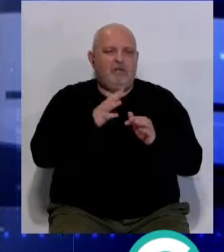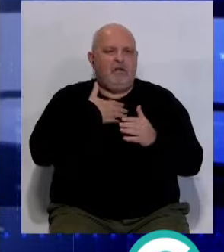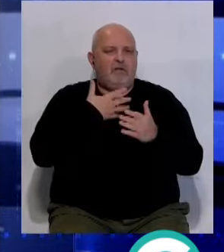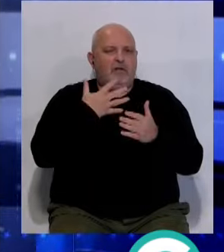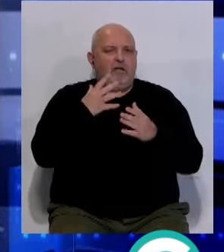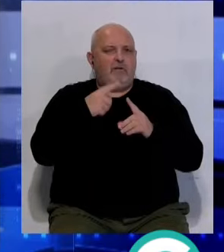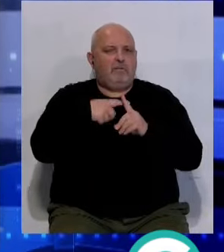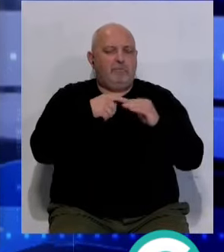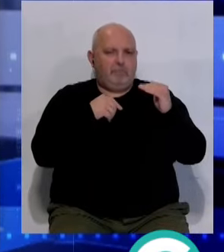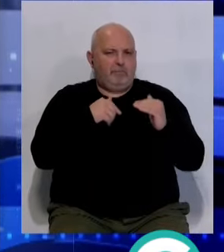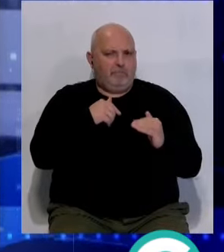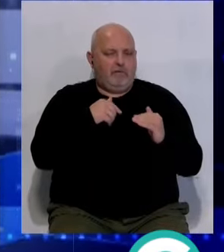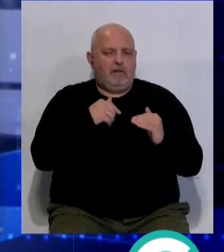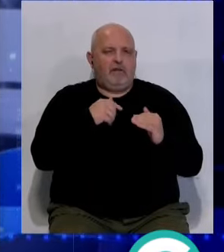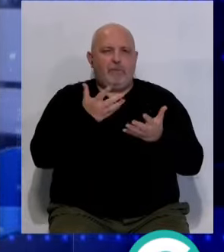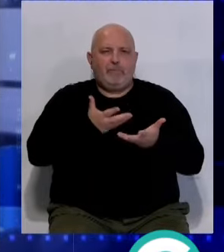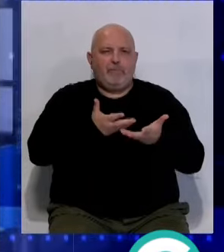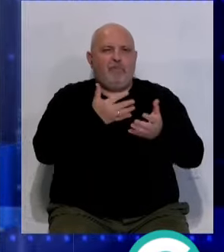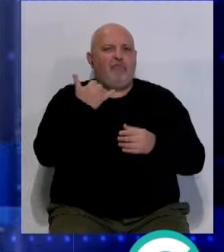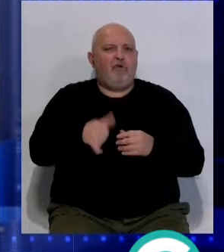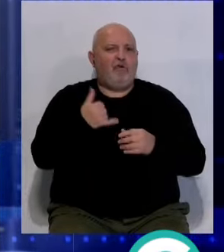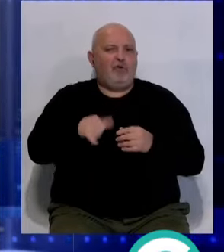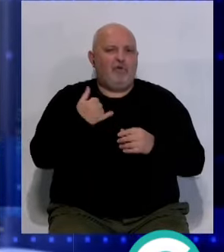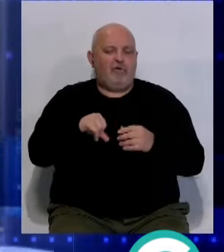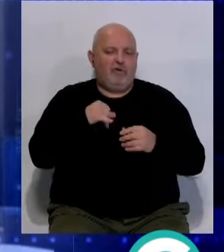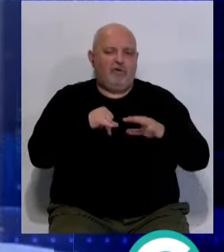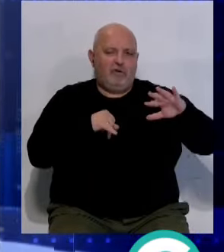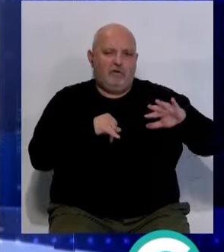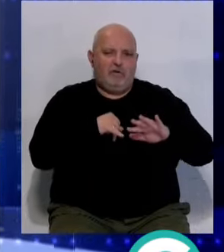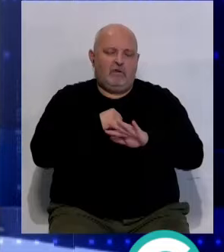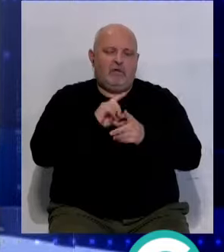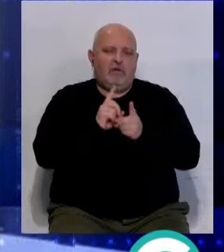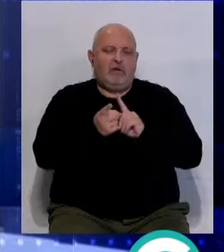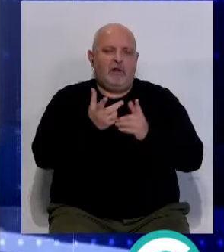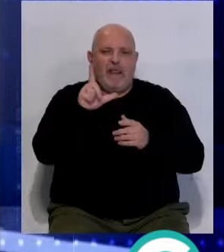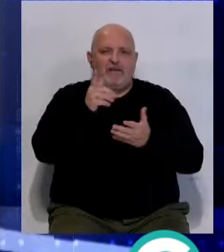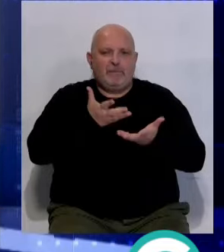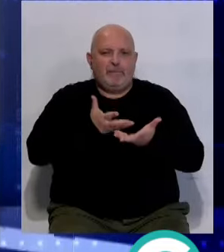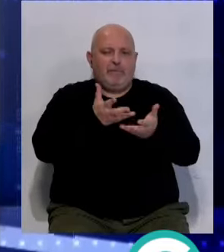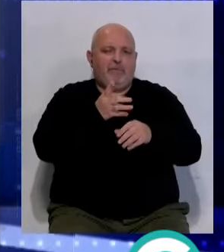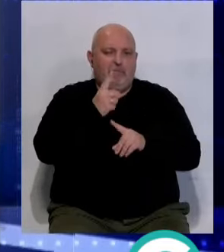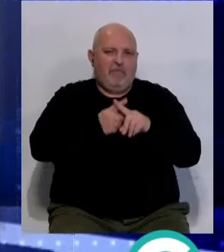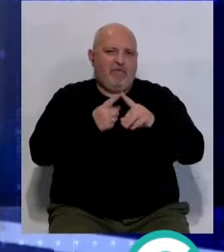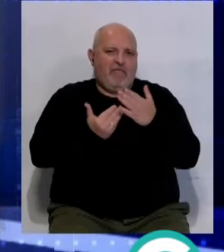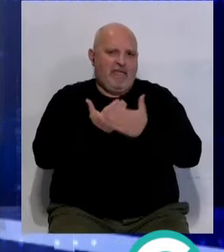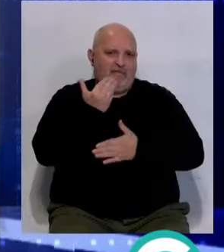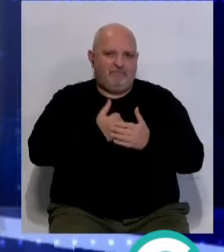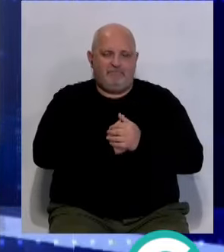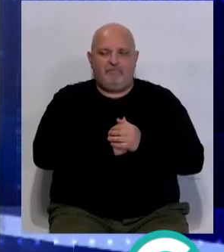temperaturas mínimas en descenso y con vientos flojos variables en el interior rolando a levante a partir del mediodía.